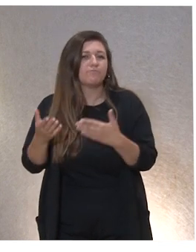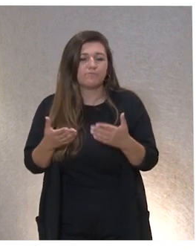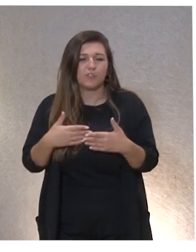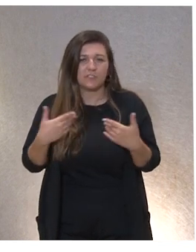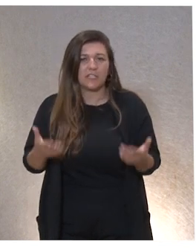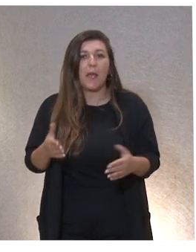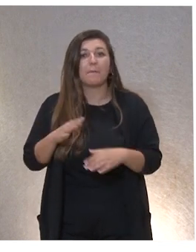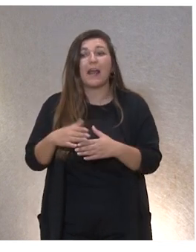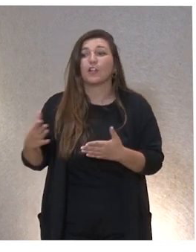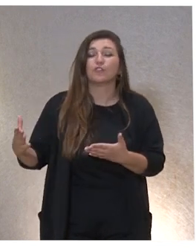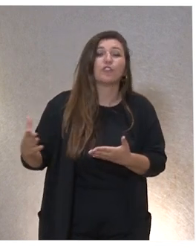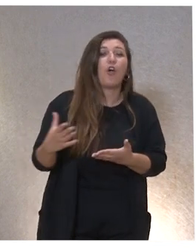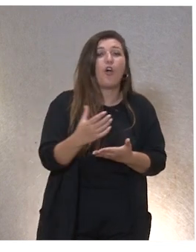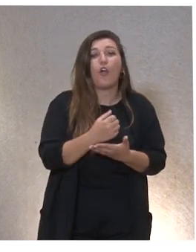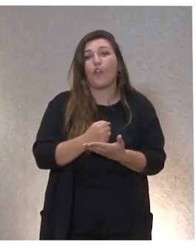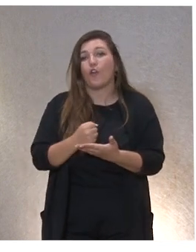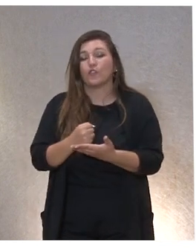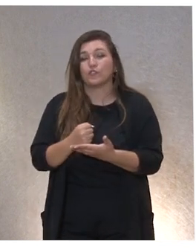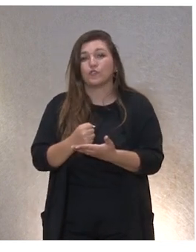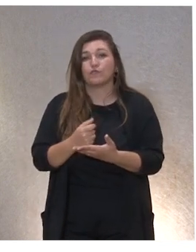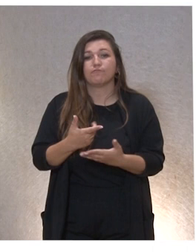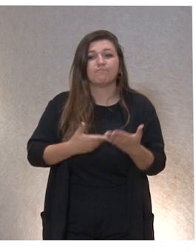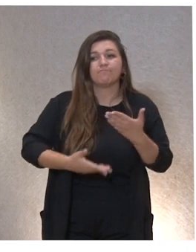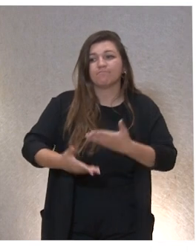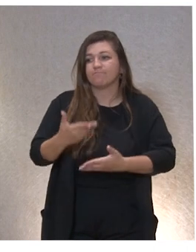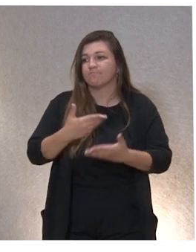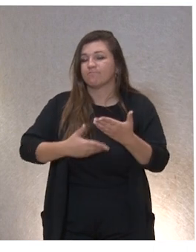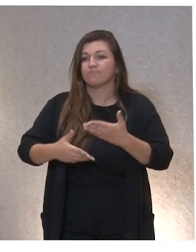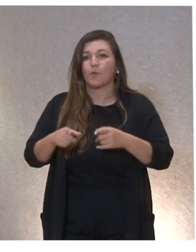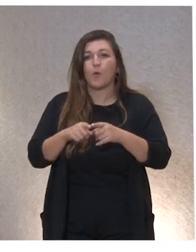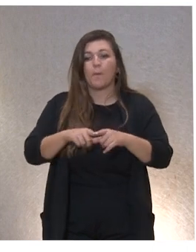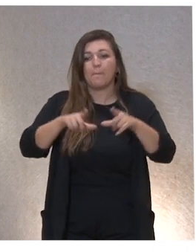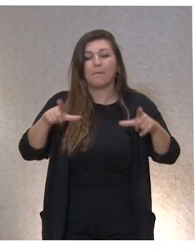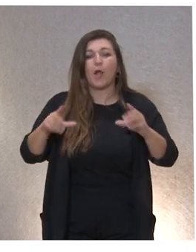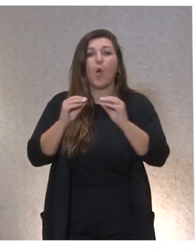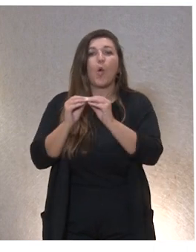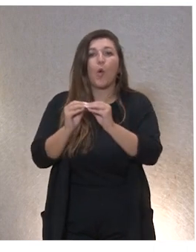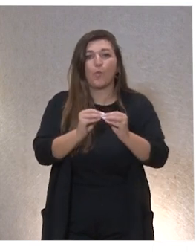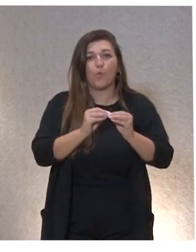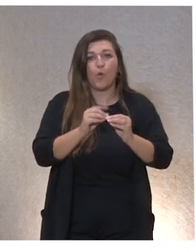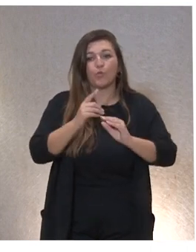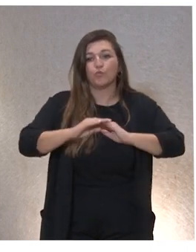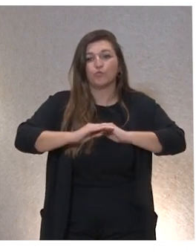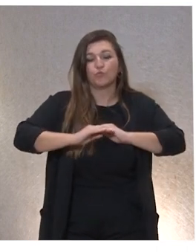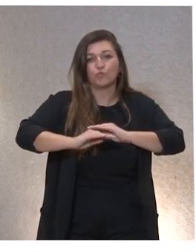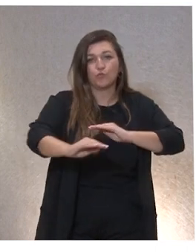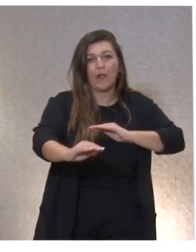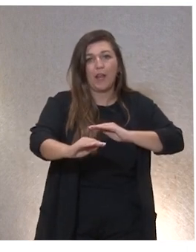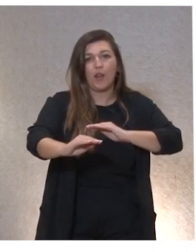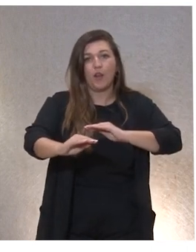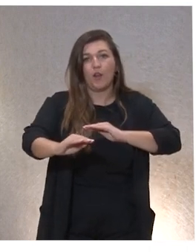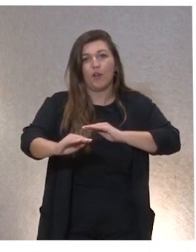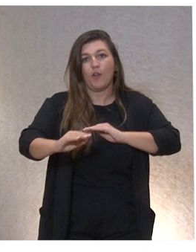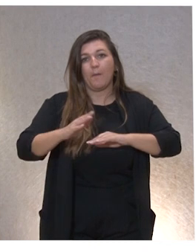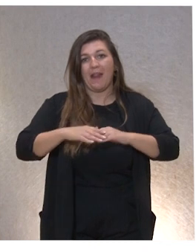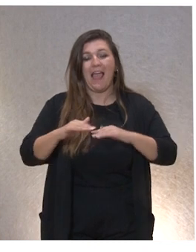sea ¿no? para que todo el mundo para que entre todos haya un marco común un suelo mínimo sobre el que se apoyen